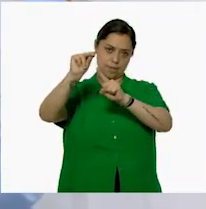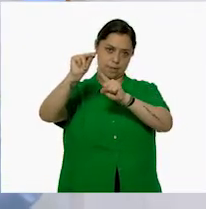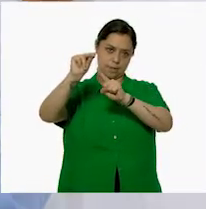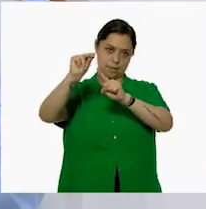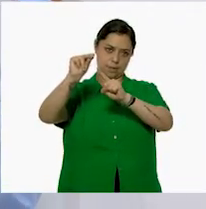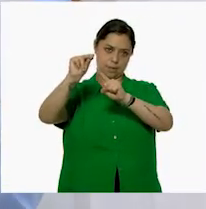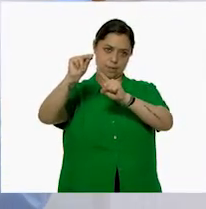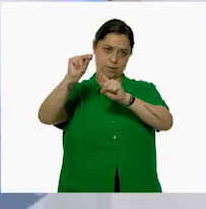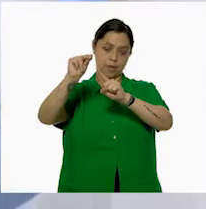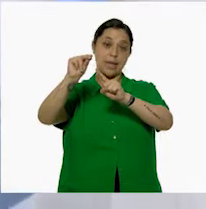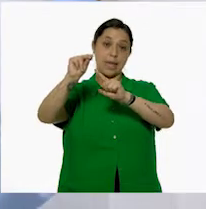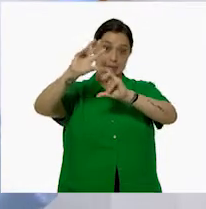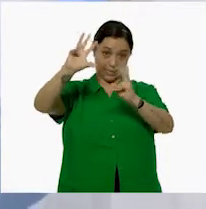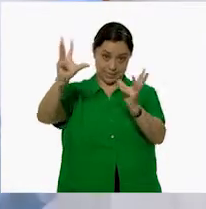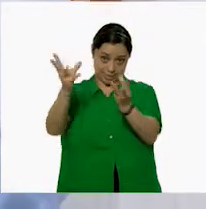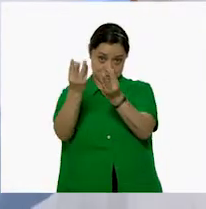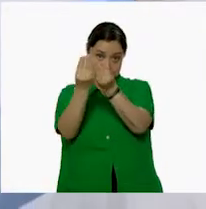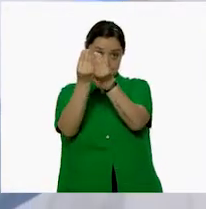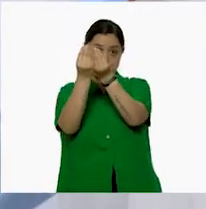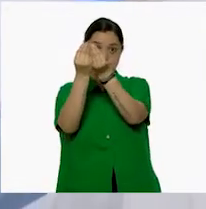Sumamos estas dos cantidades.